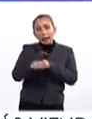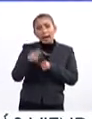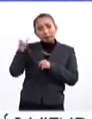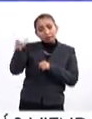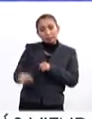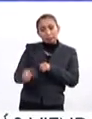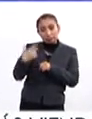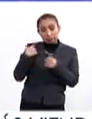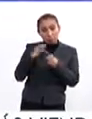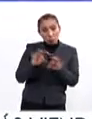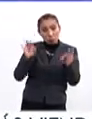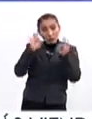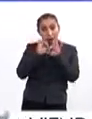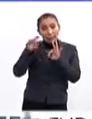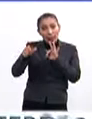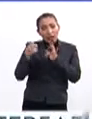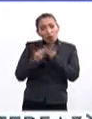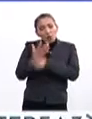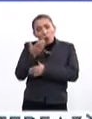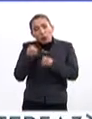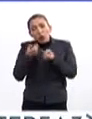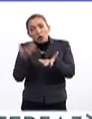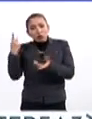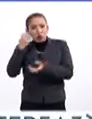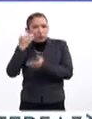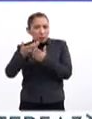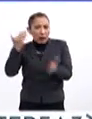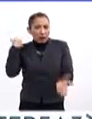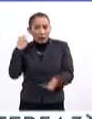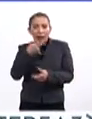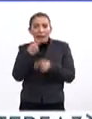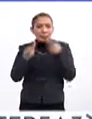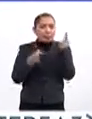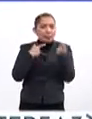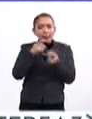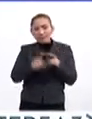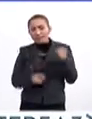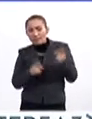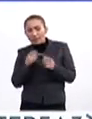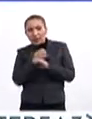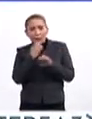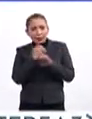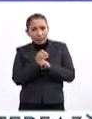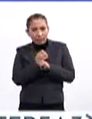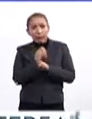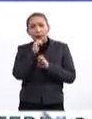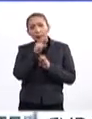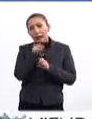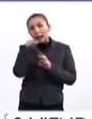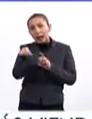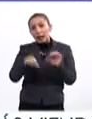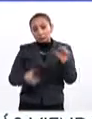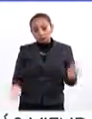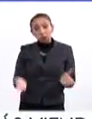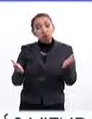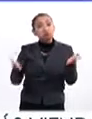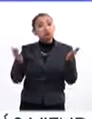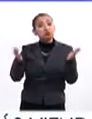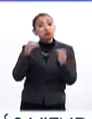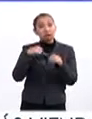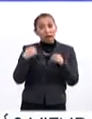representó un aire nuevo en su época para el discurso lírico del Estado y que también fue un activista